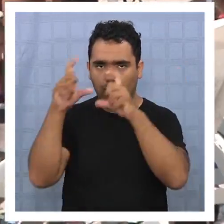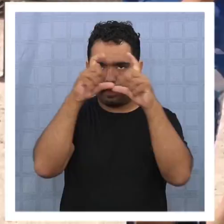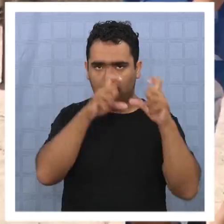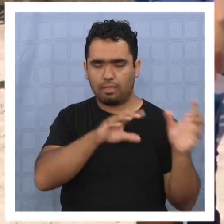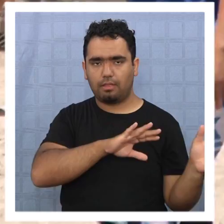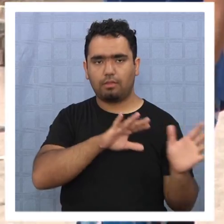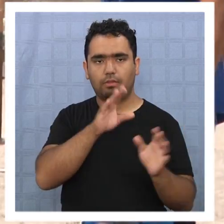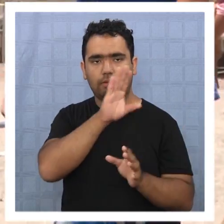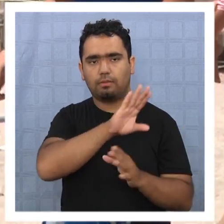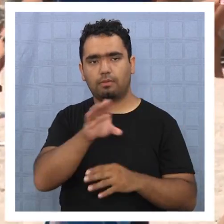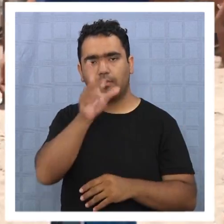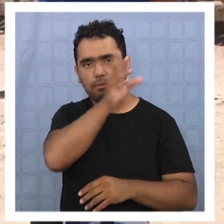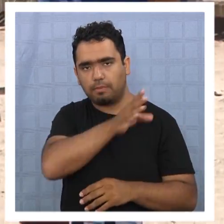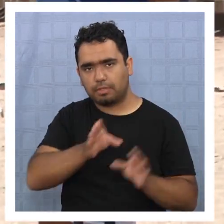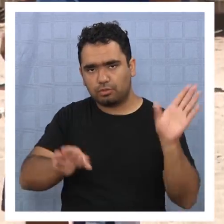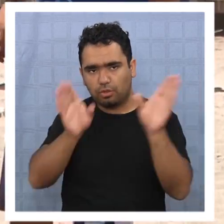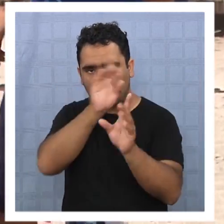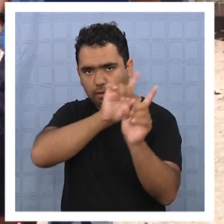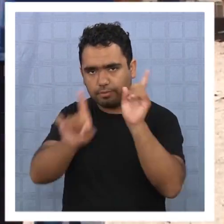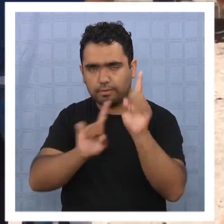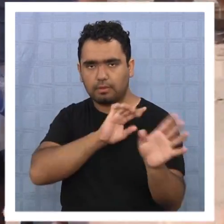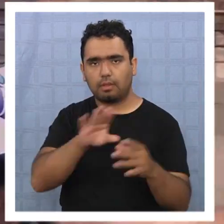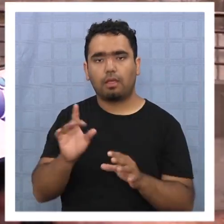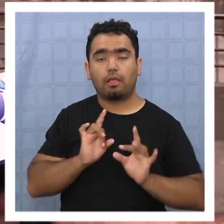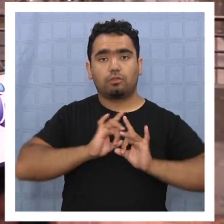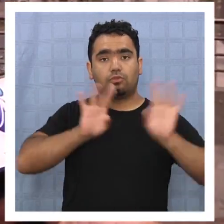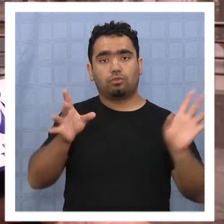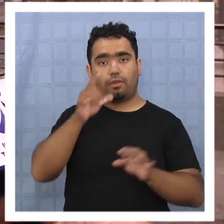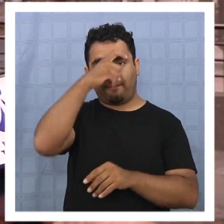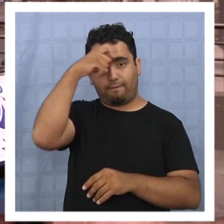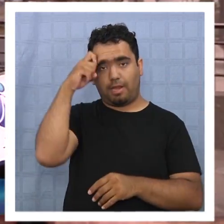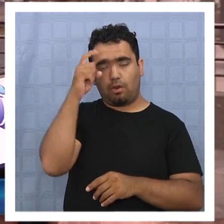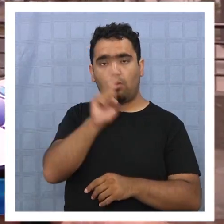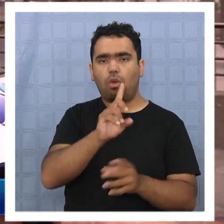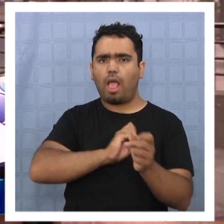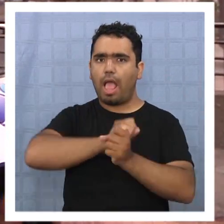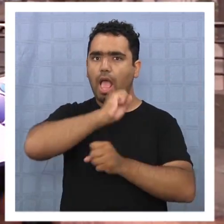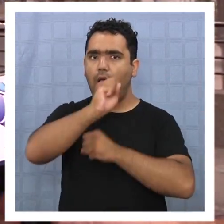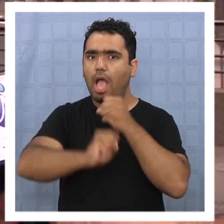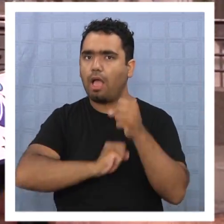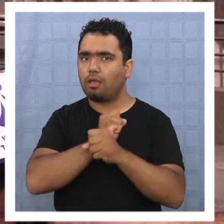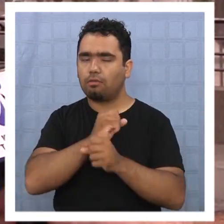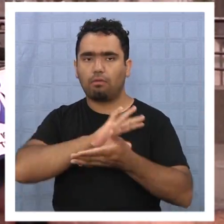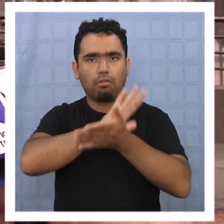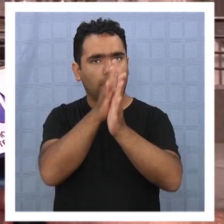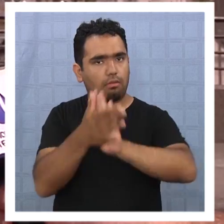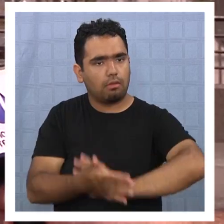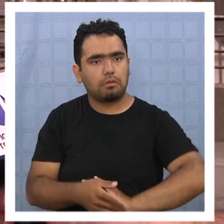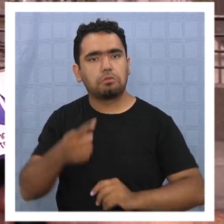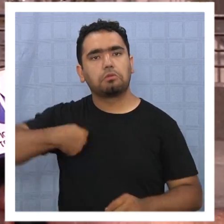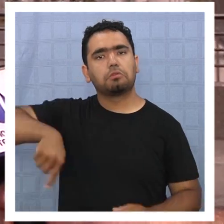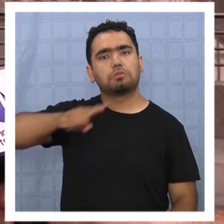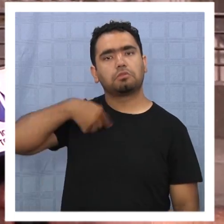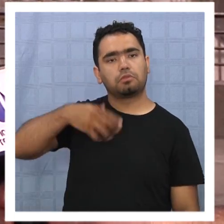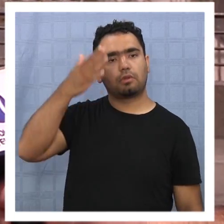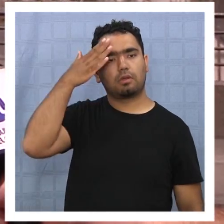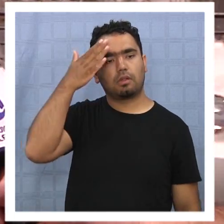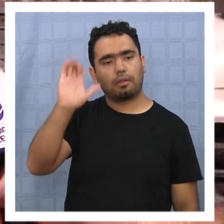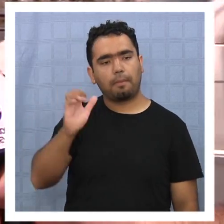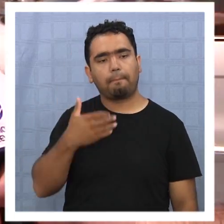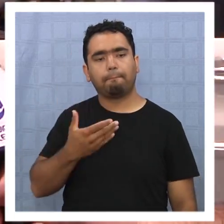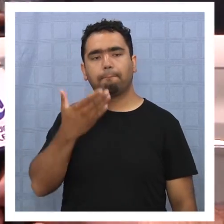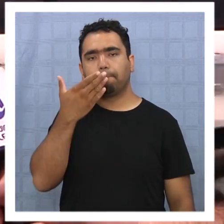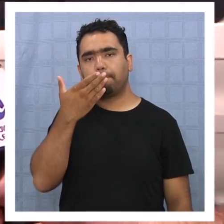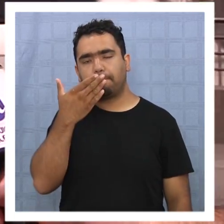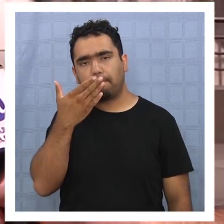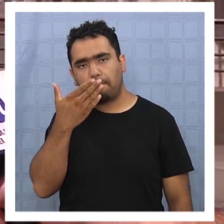turístico. Pero impactó no solo en el verano, impactó a lo largo de todo el año. Entonces creemos que es la